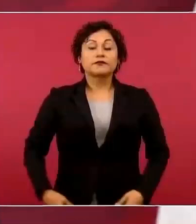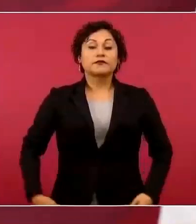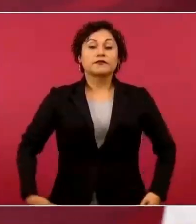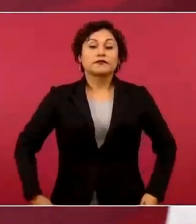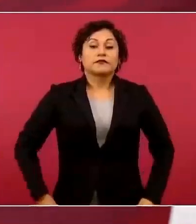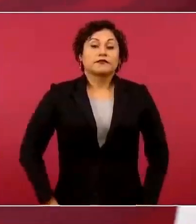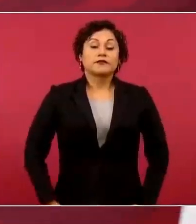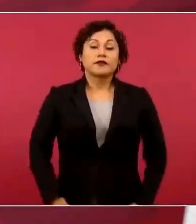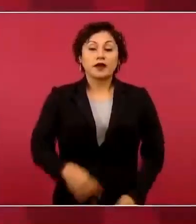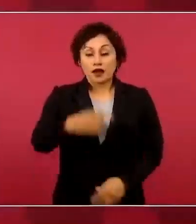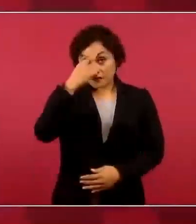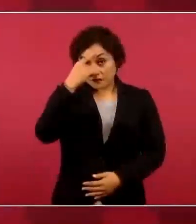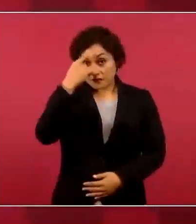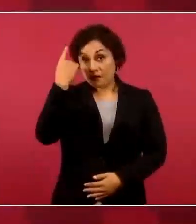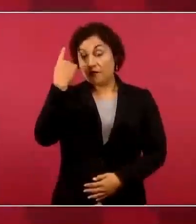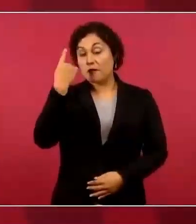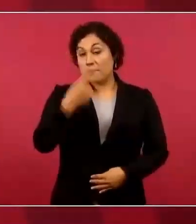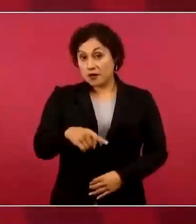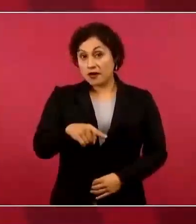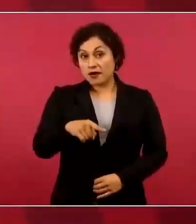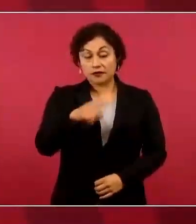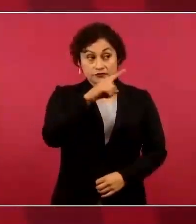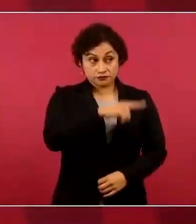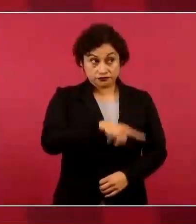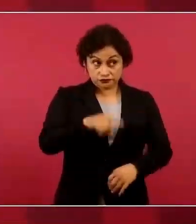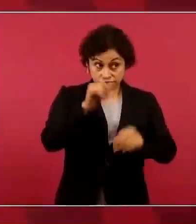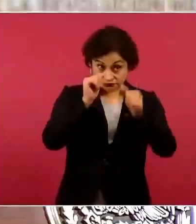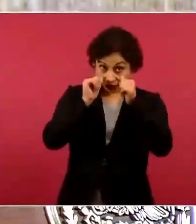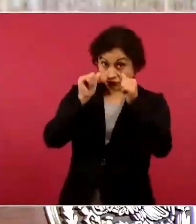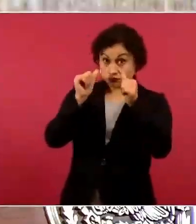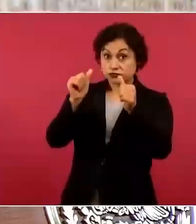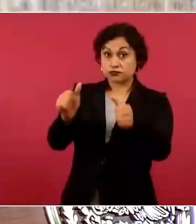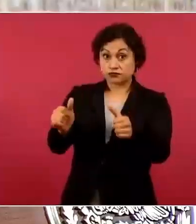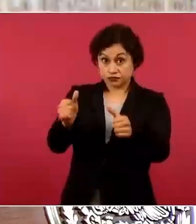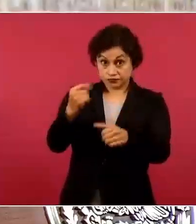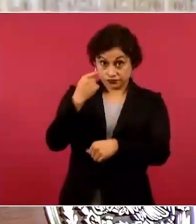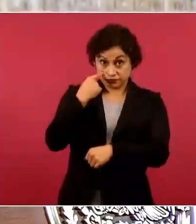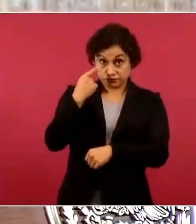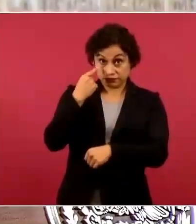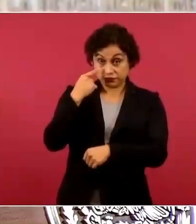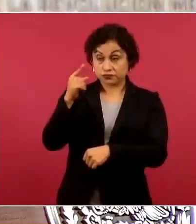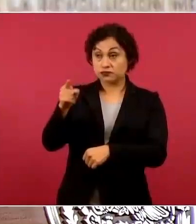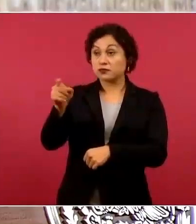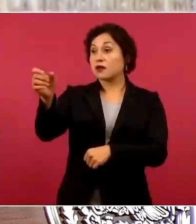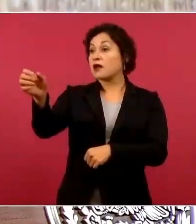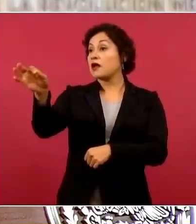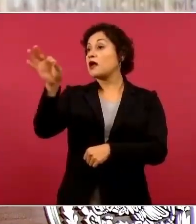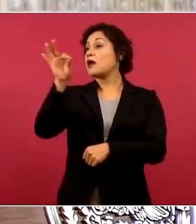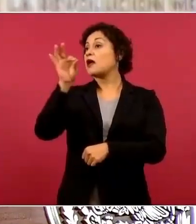tome en cuenta que no cualquiera puede ser político